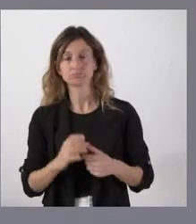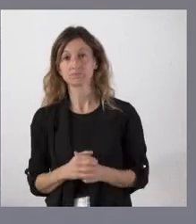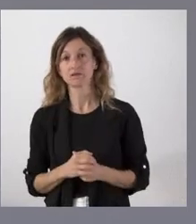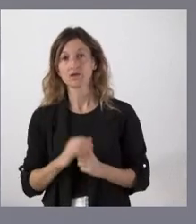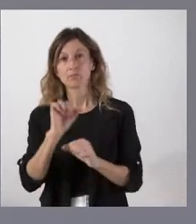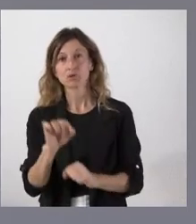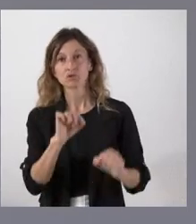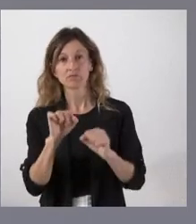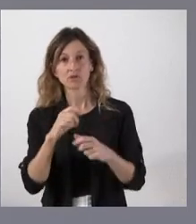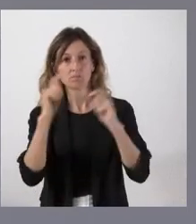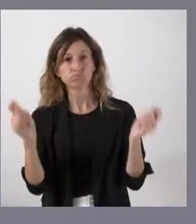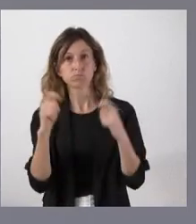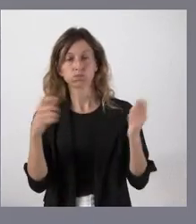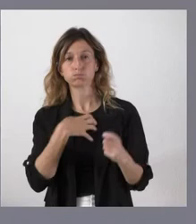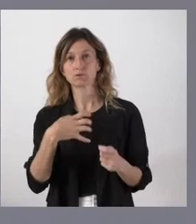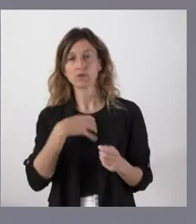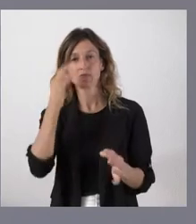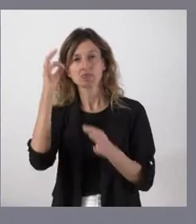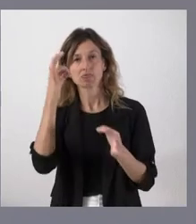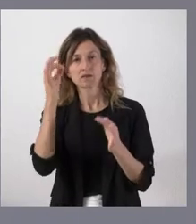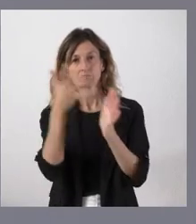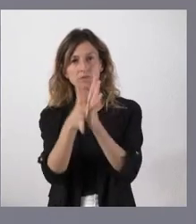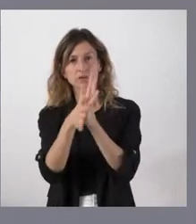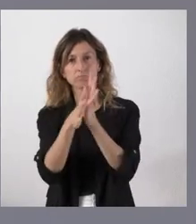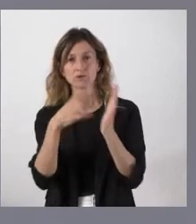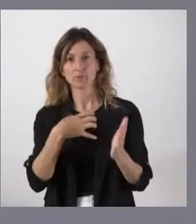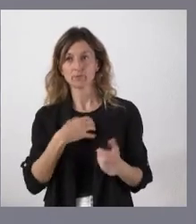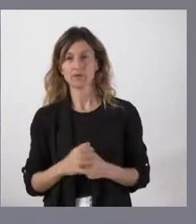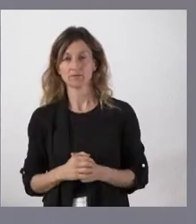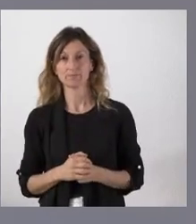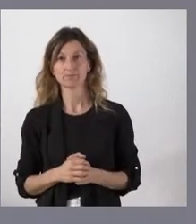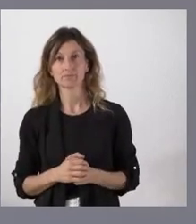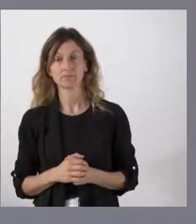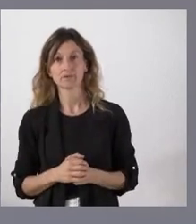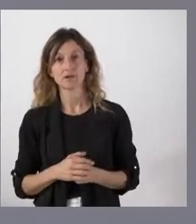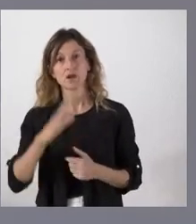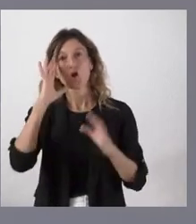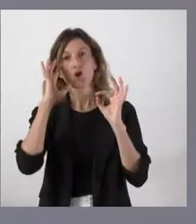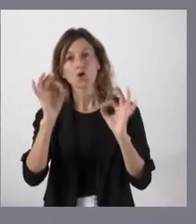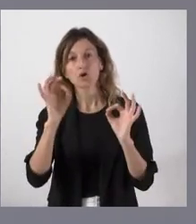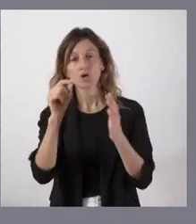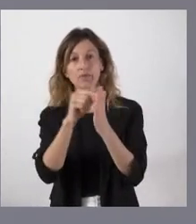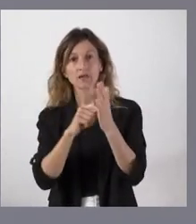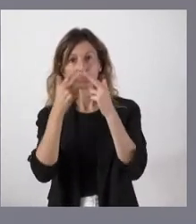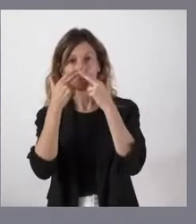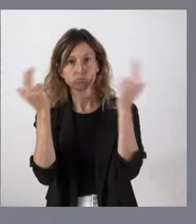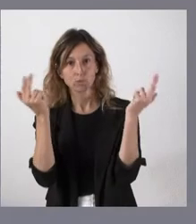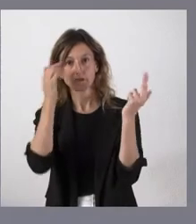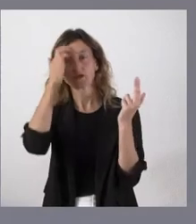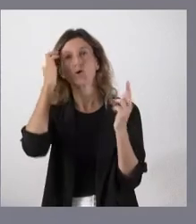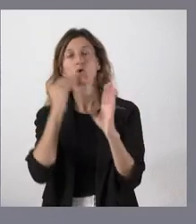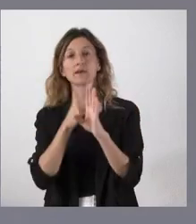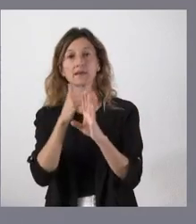no podíamos publicarlos con el nivel de desagregación que se nos solicitaba, pero sí que lógicamente los datos son públicos en el nivel de